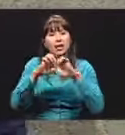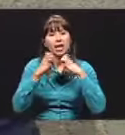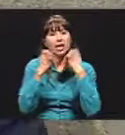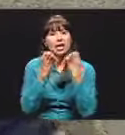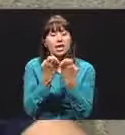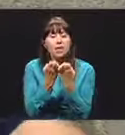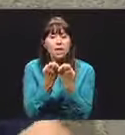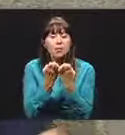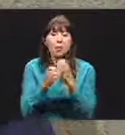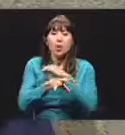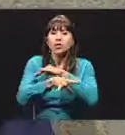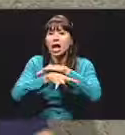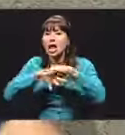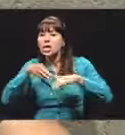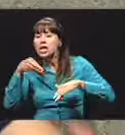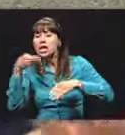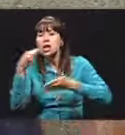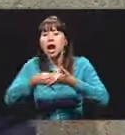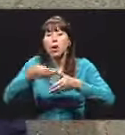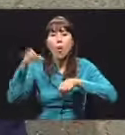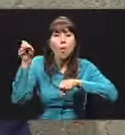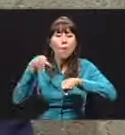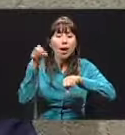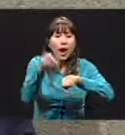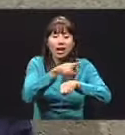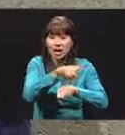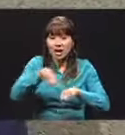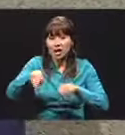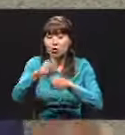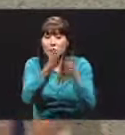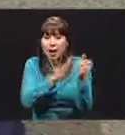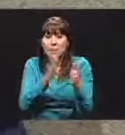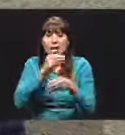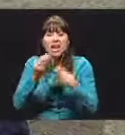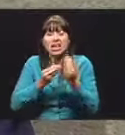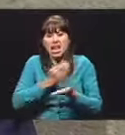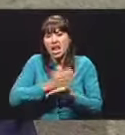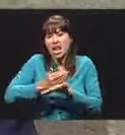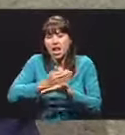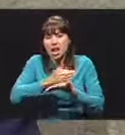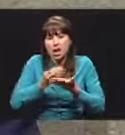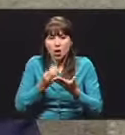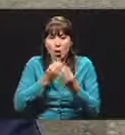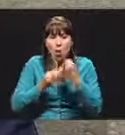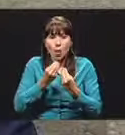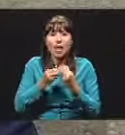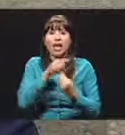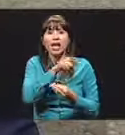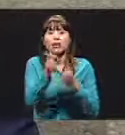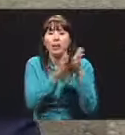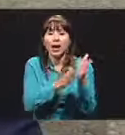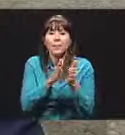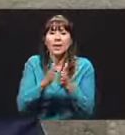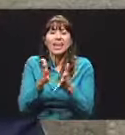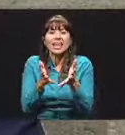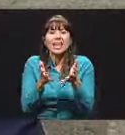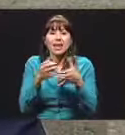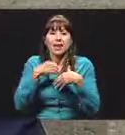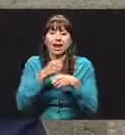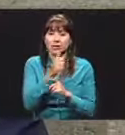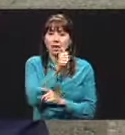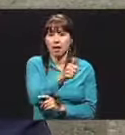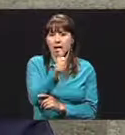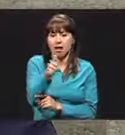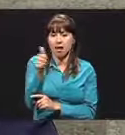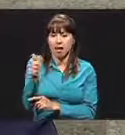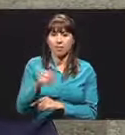organizar para salir a hacer las compras, ellos van a planear los menús, ellos van a planear lo que quieren hacer. Luego,